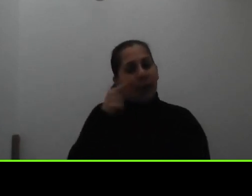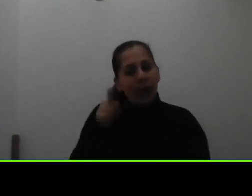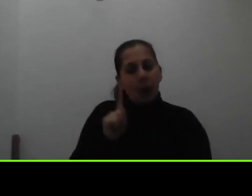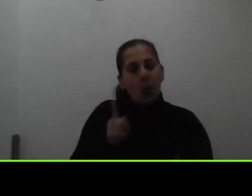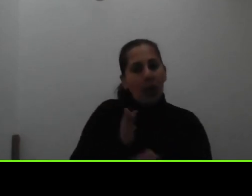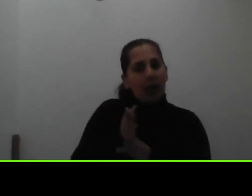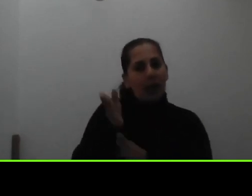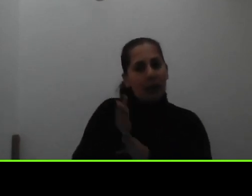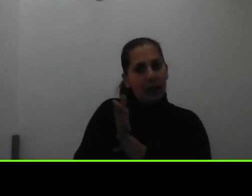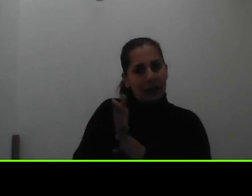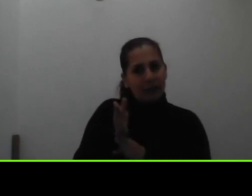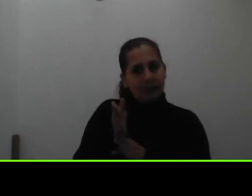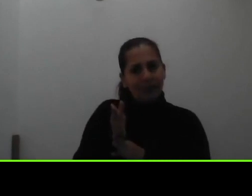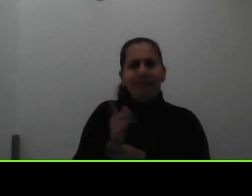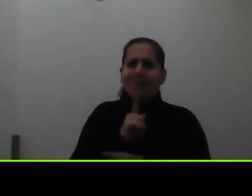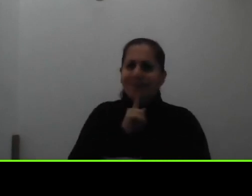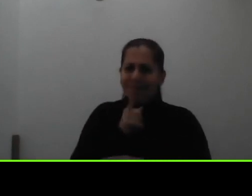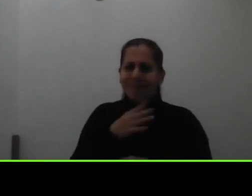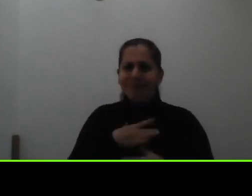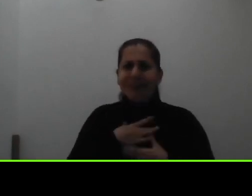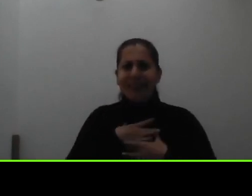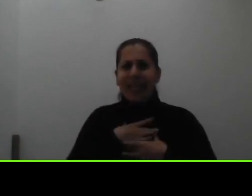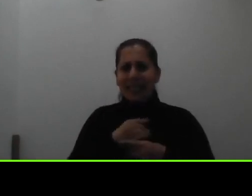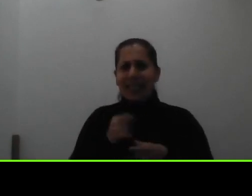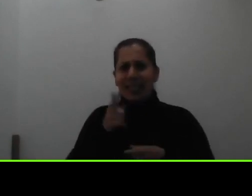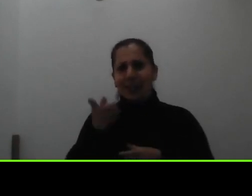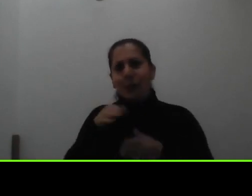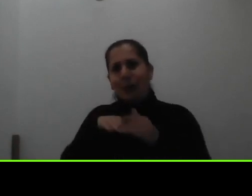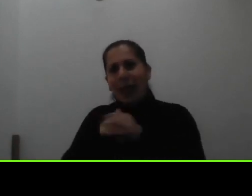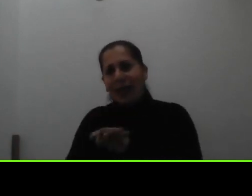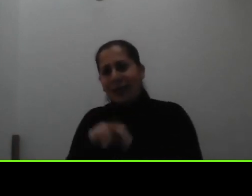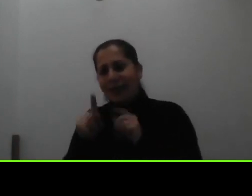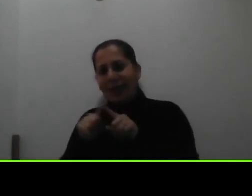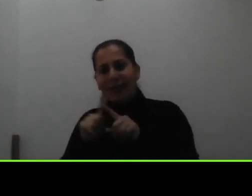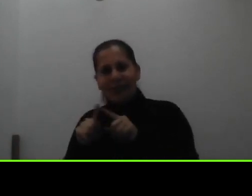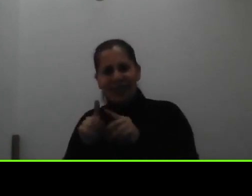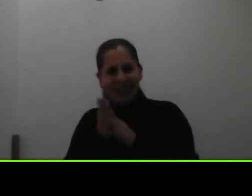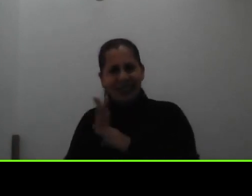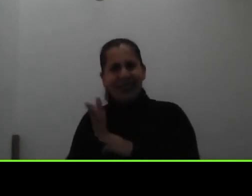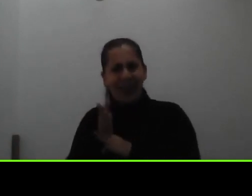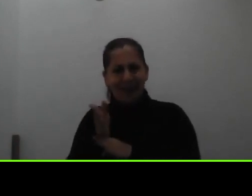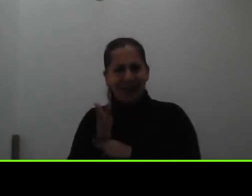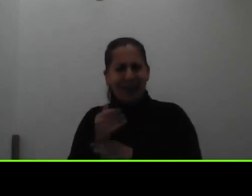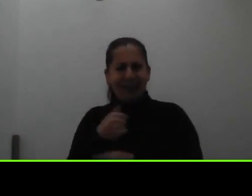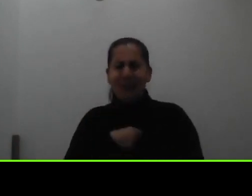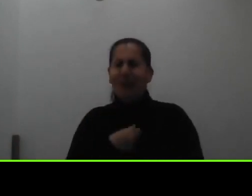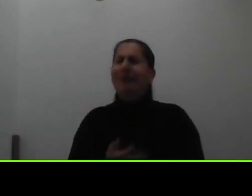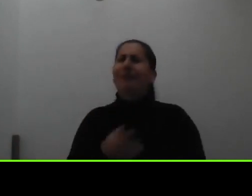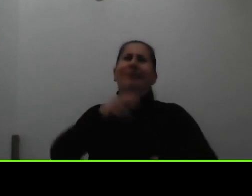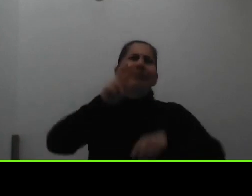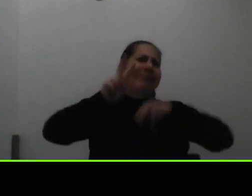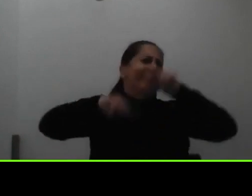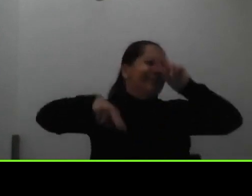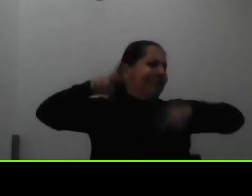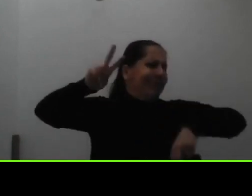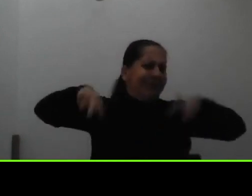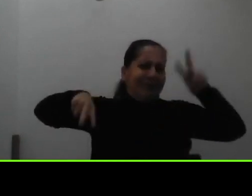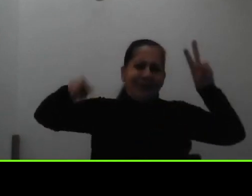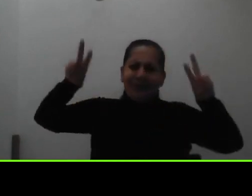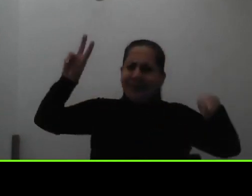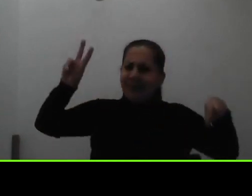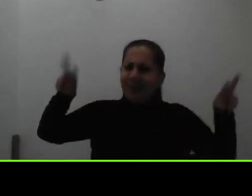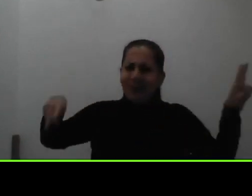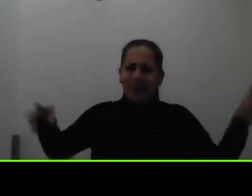es muy interesante cuando ustedes entran a las diferentes carreras que tiene la UNED que son muy diversas encuentran